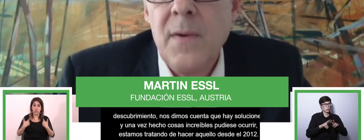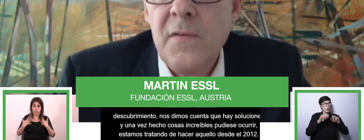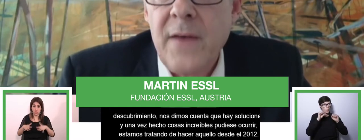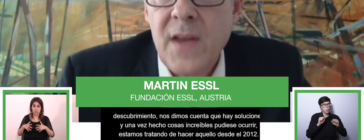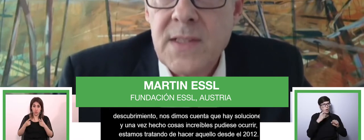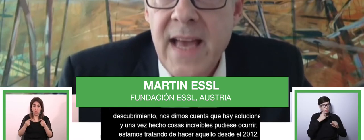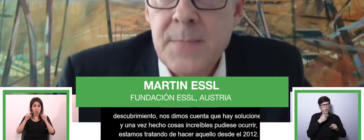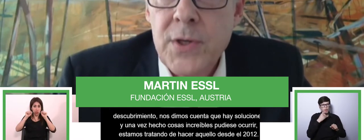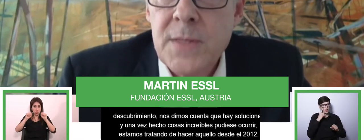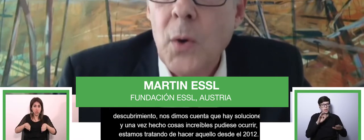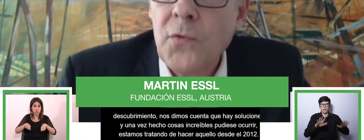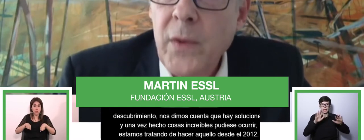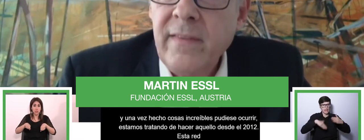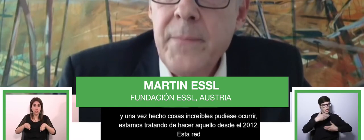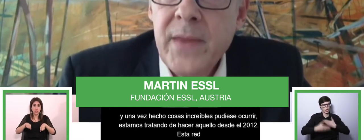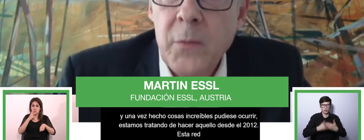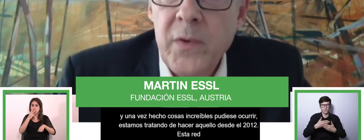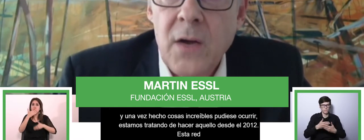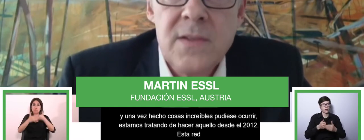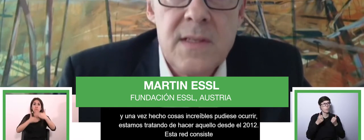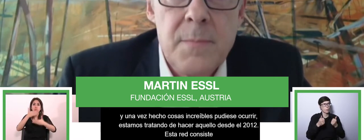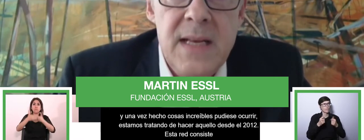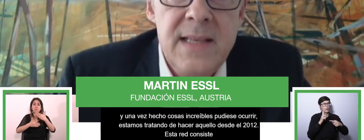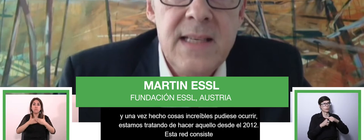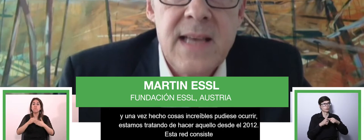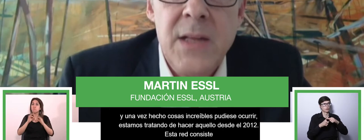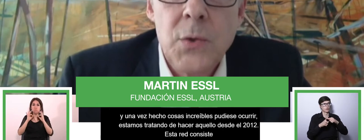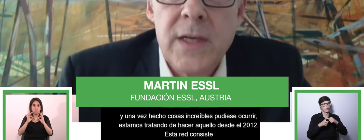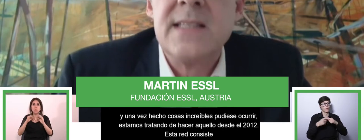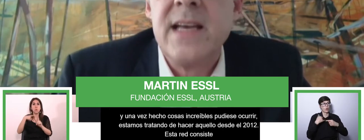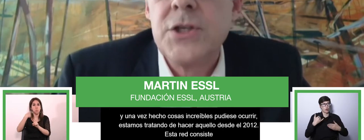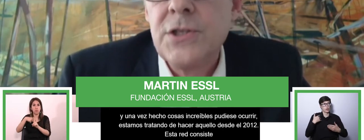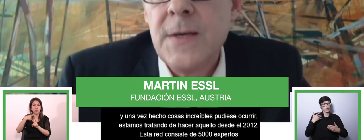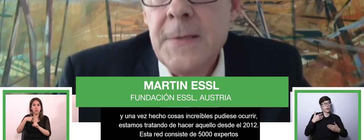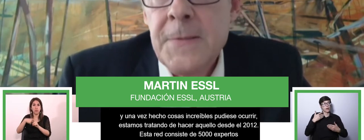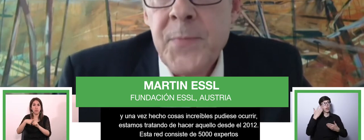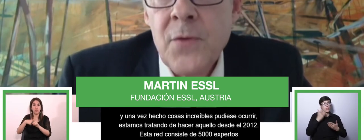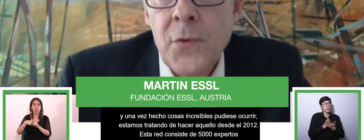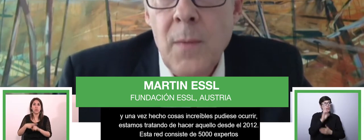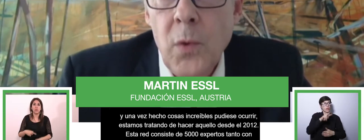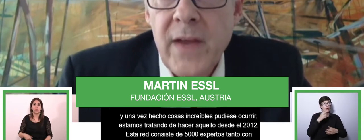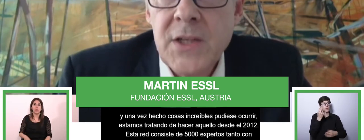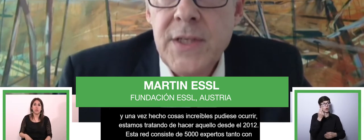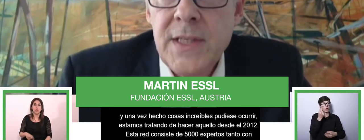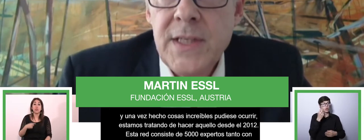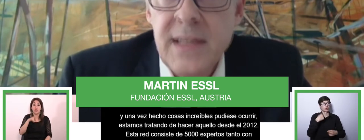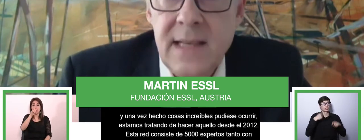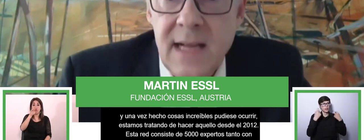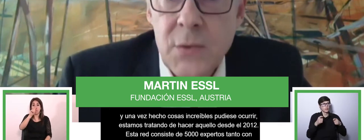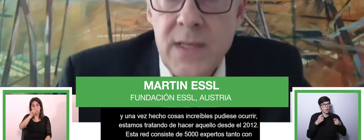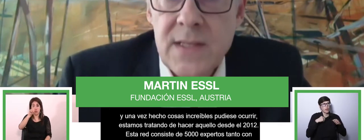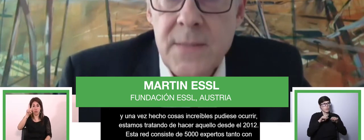consiste de 5.000 expertos, tanto con y sin discapacidades, organizaciones,